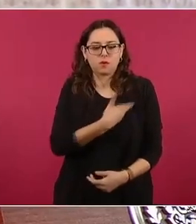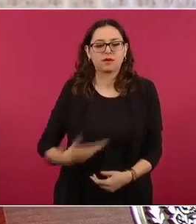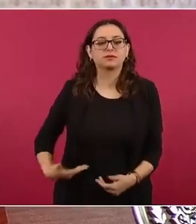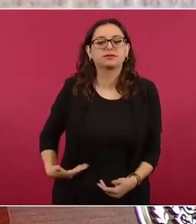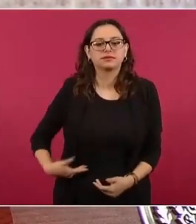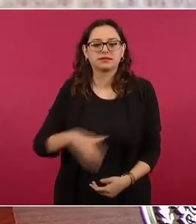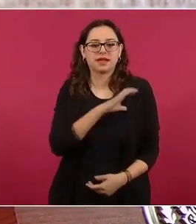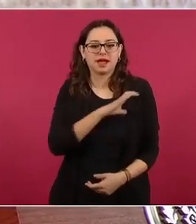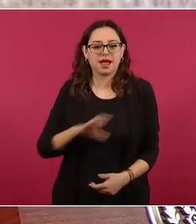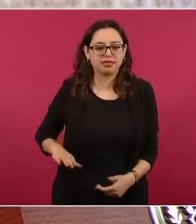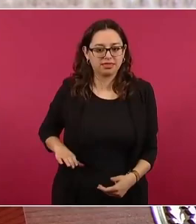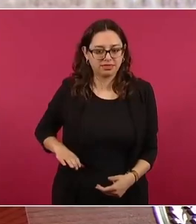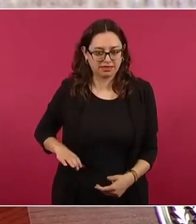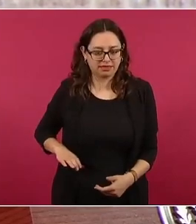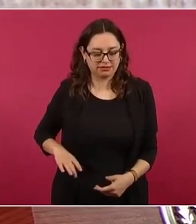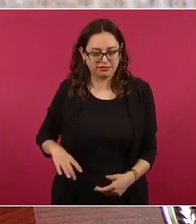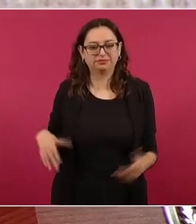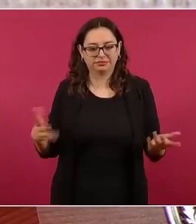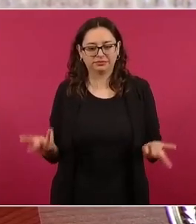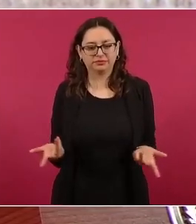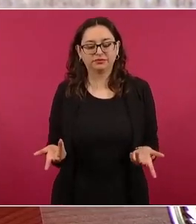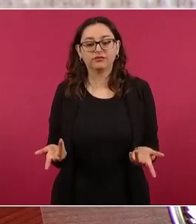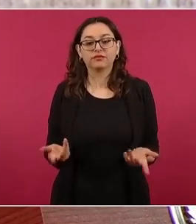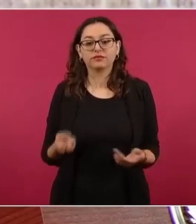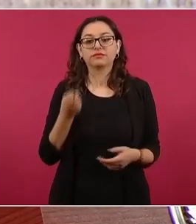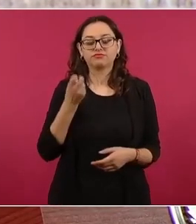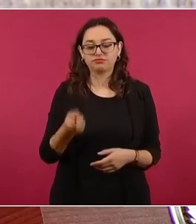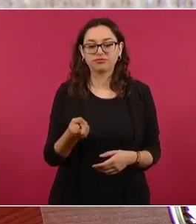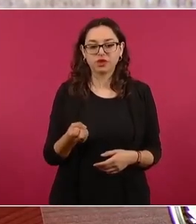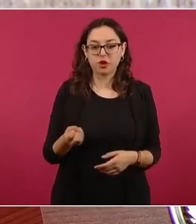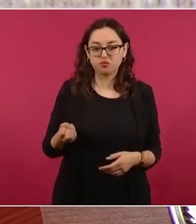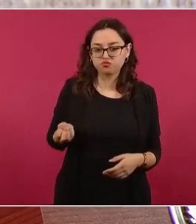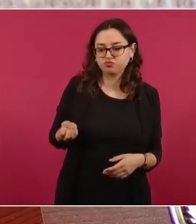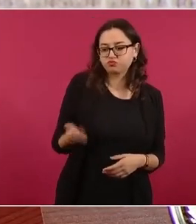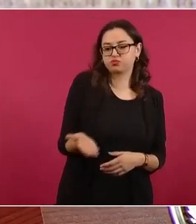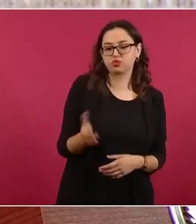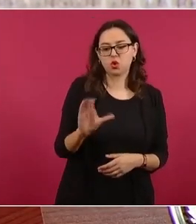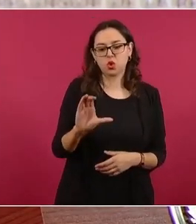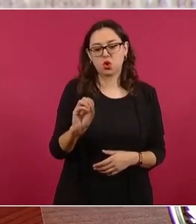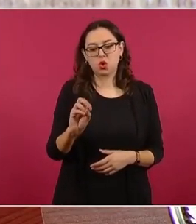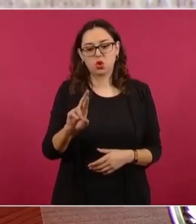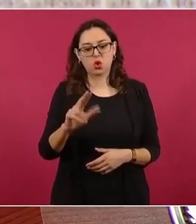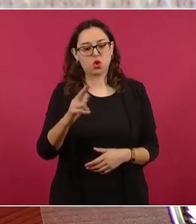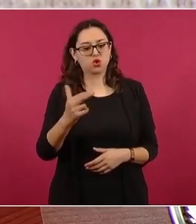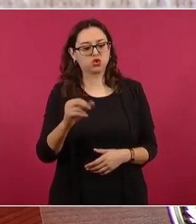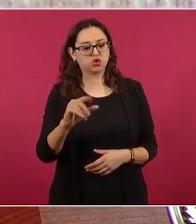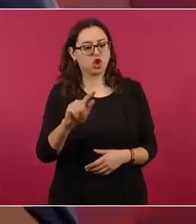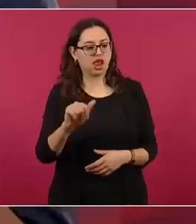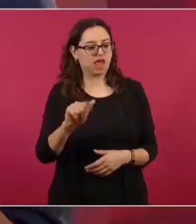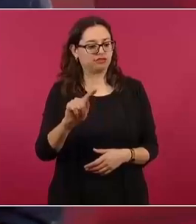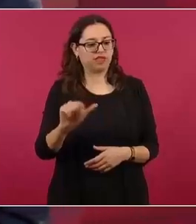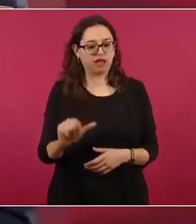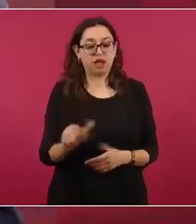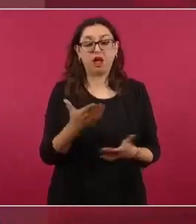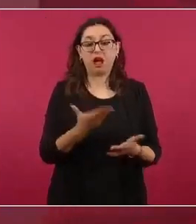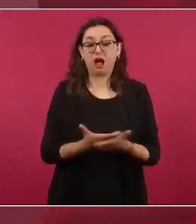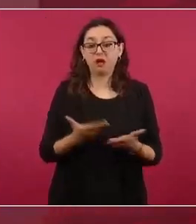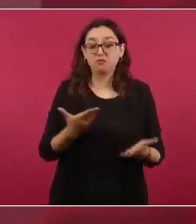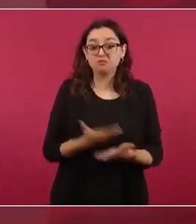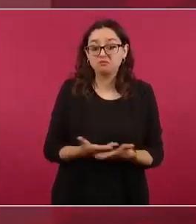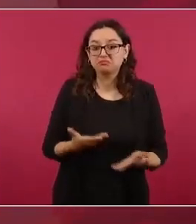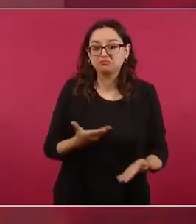es tratar de manera de forma despectiva porque yo no voy a